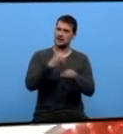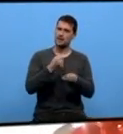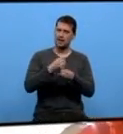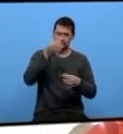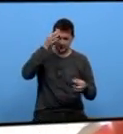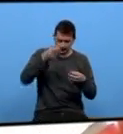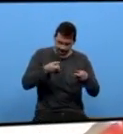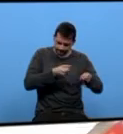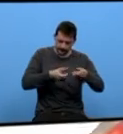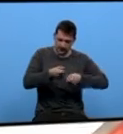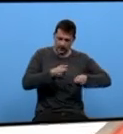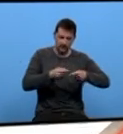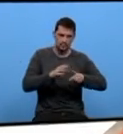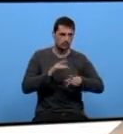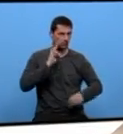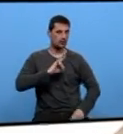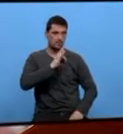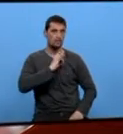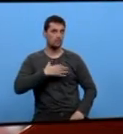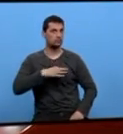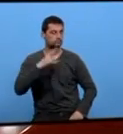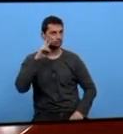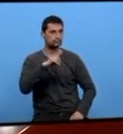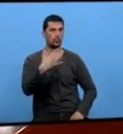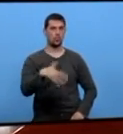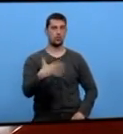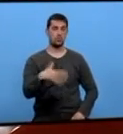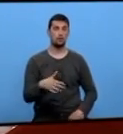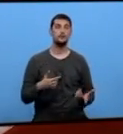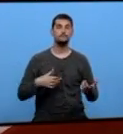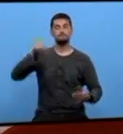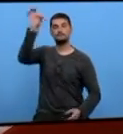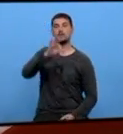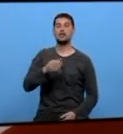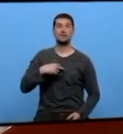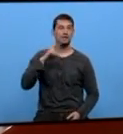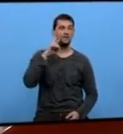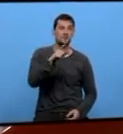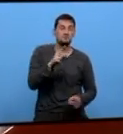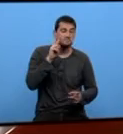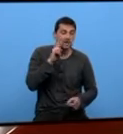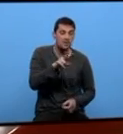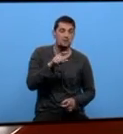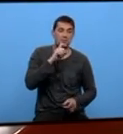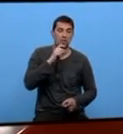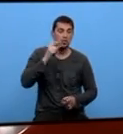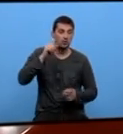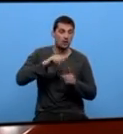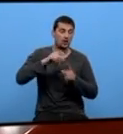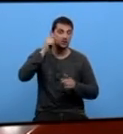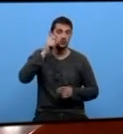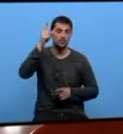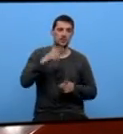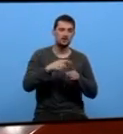que experta admiración a todas as idades Mirando un poquinho que o encaixe bolillos este que bueno tan tradicional é tan